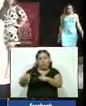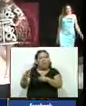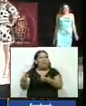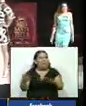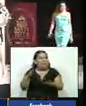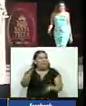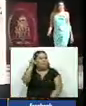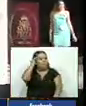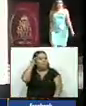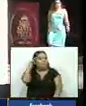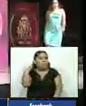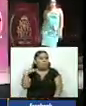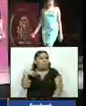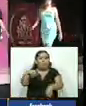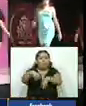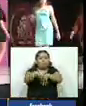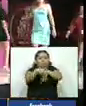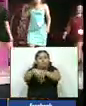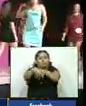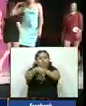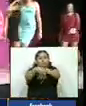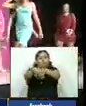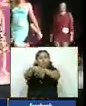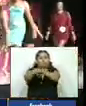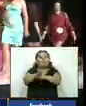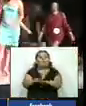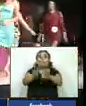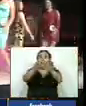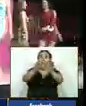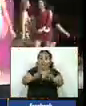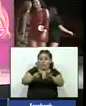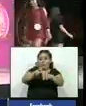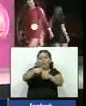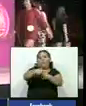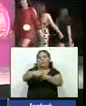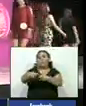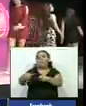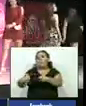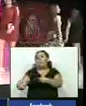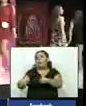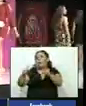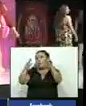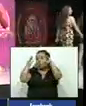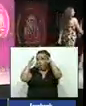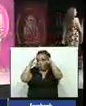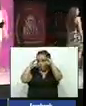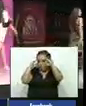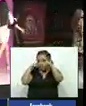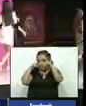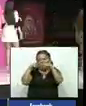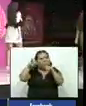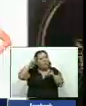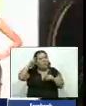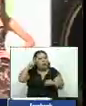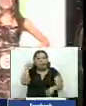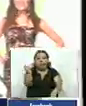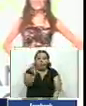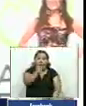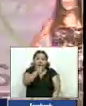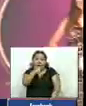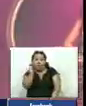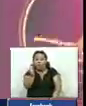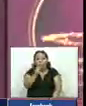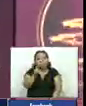acostumbrado desfile del correo el 7 vamos a tener la noche de la galaxia que es el concierto con la